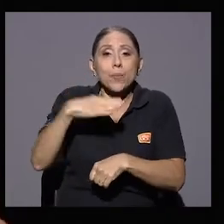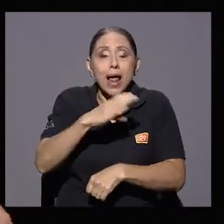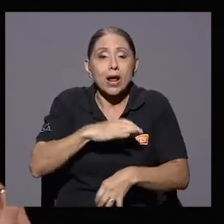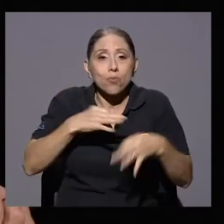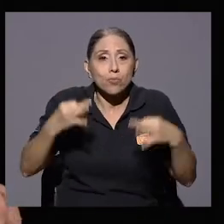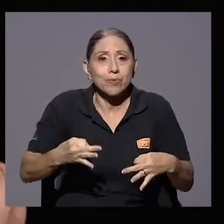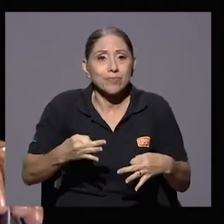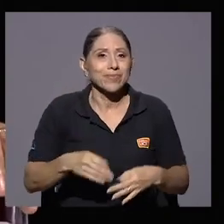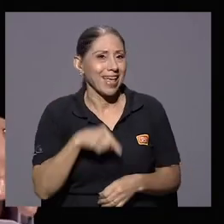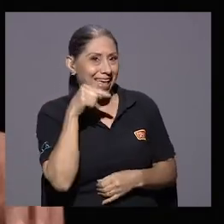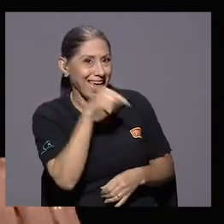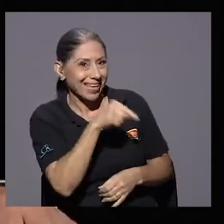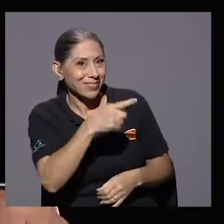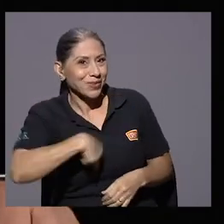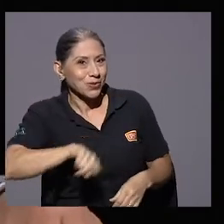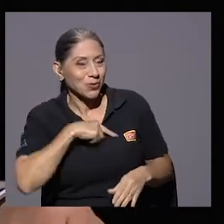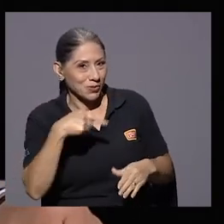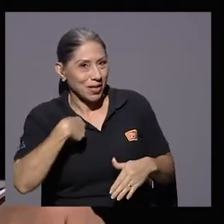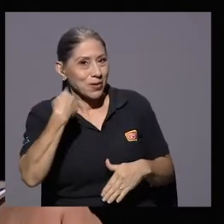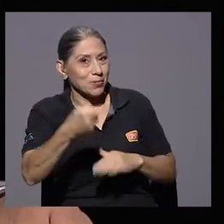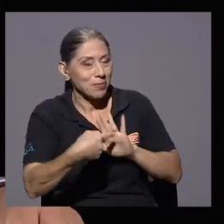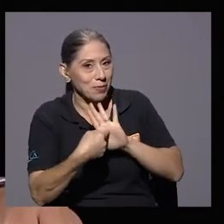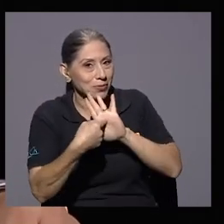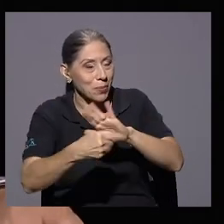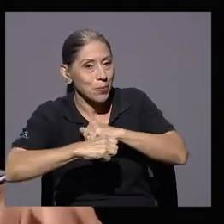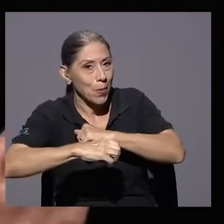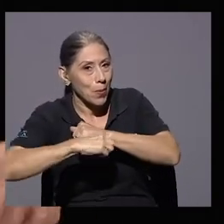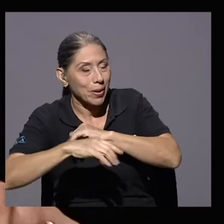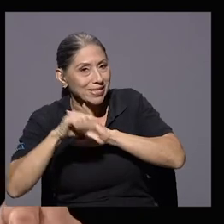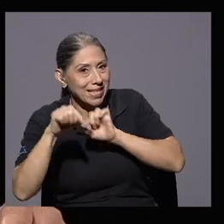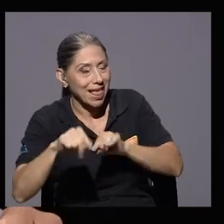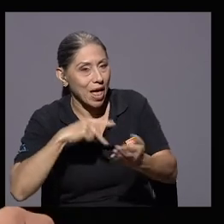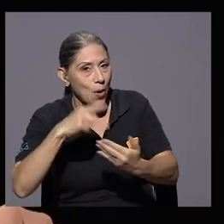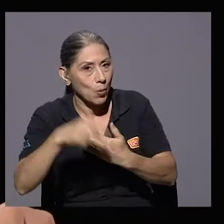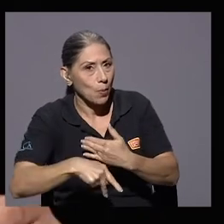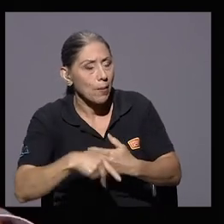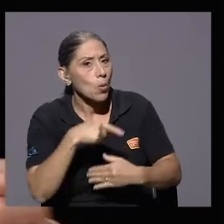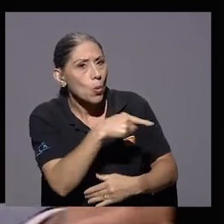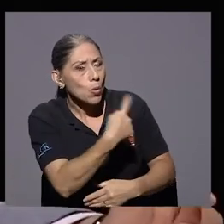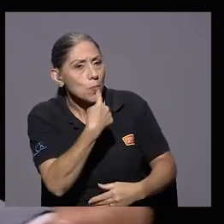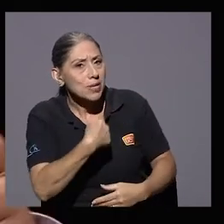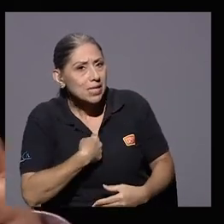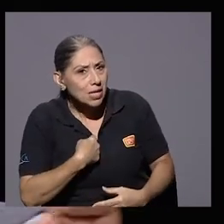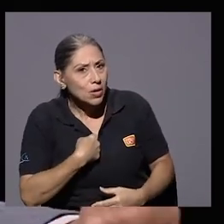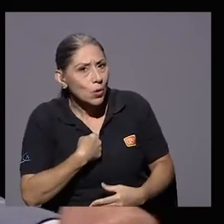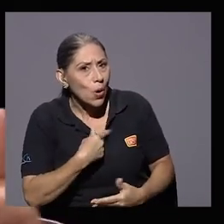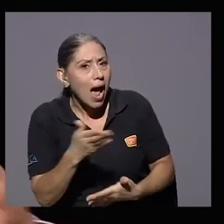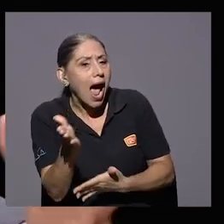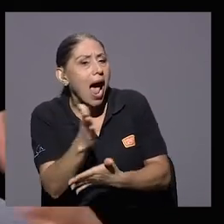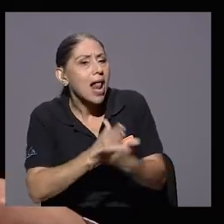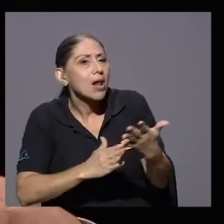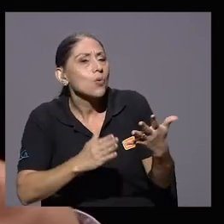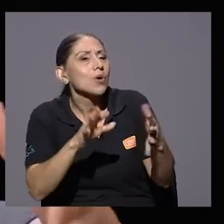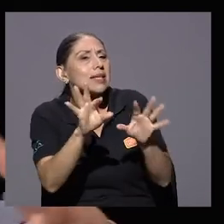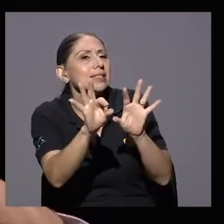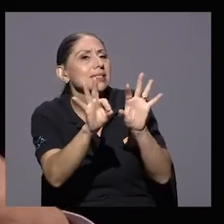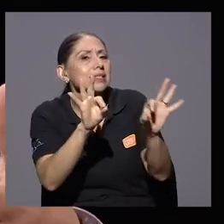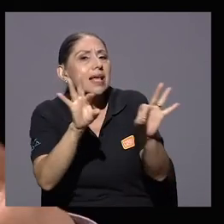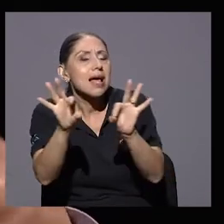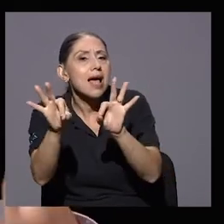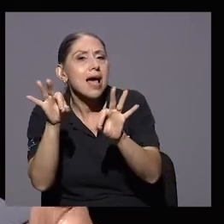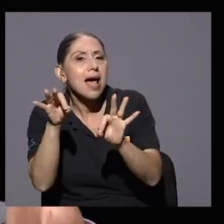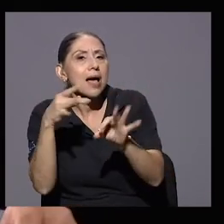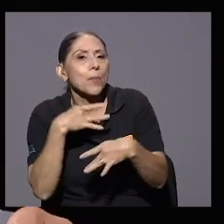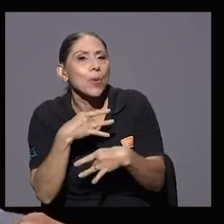es muy grave porque usted me está diciendo que escogieron a personas por algún interés en particular, ¿usted cree que en eso hay algún eje transversal que tenga